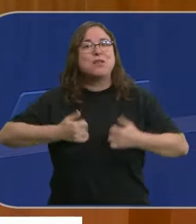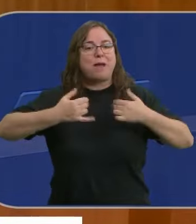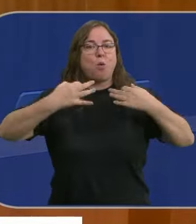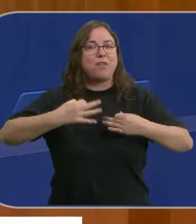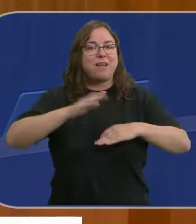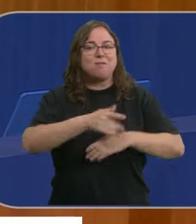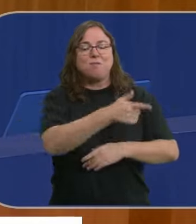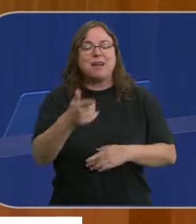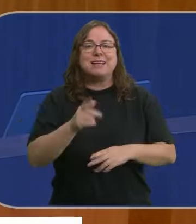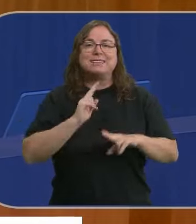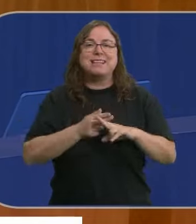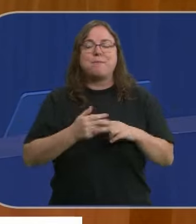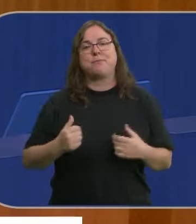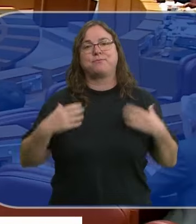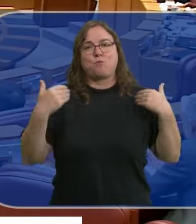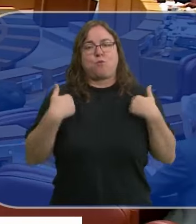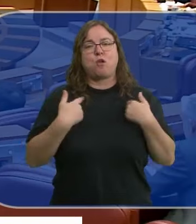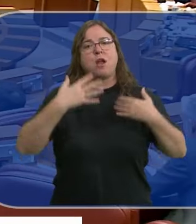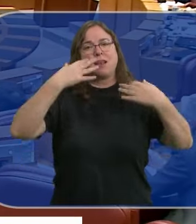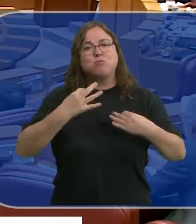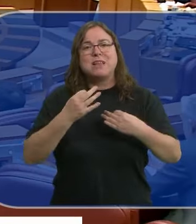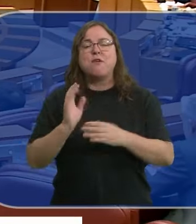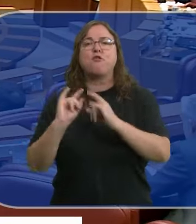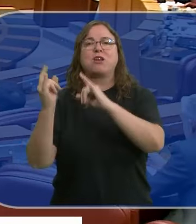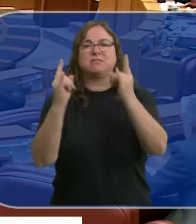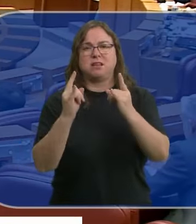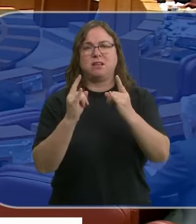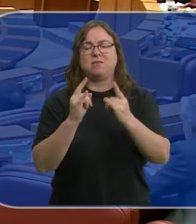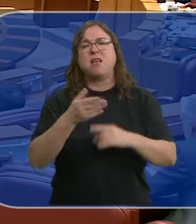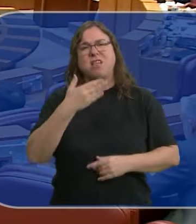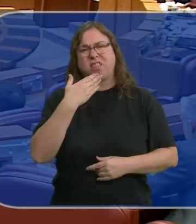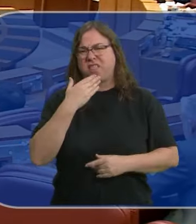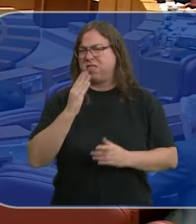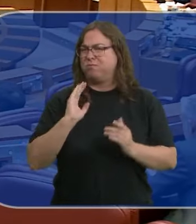jurídica para los guardaforestales, un cuerpo que consideran maltratado y envejecido.